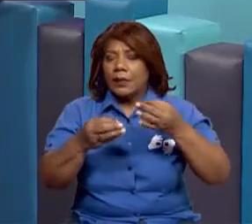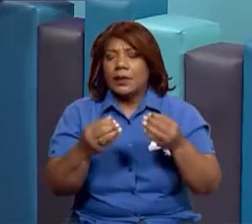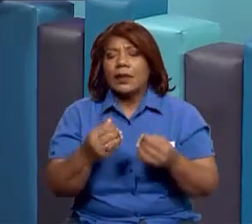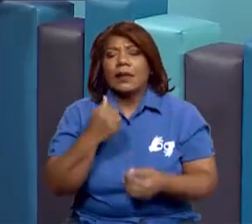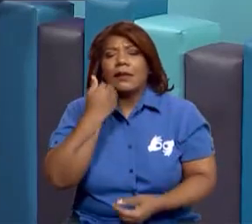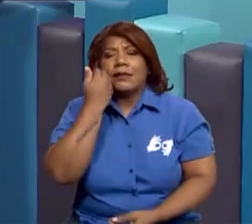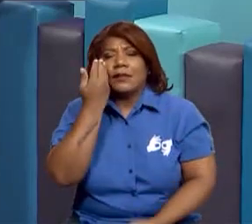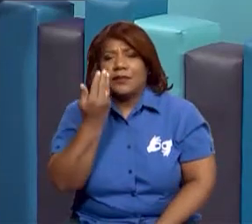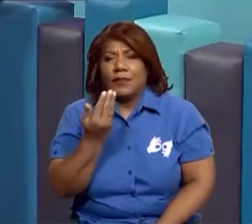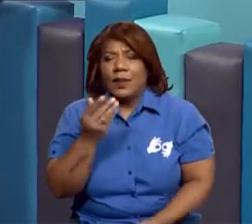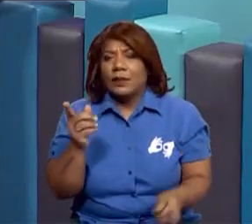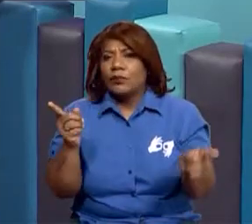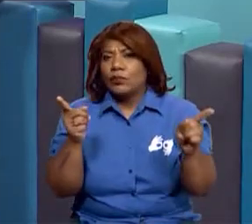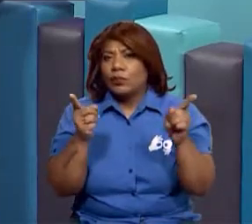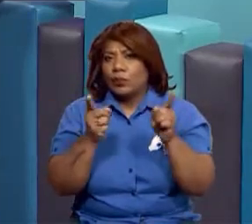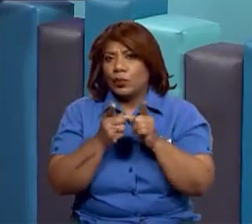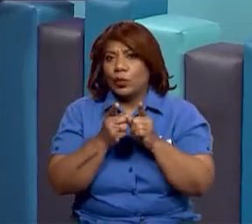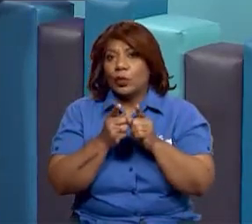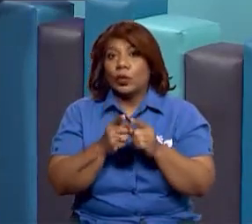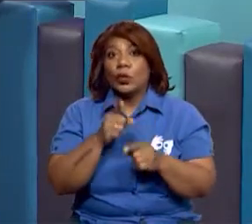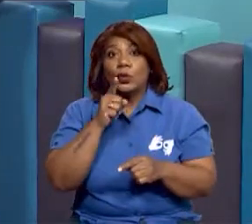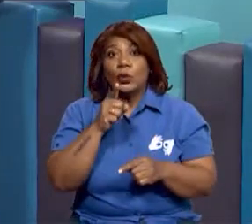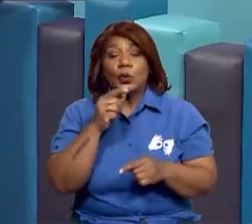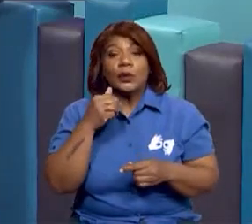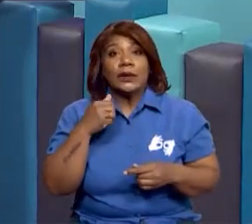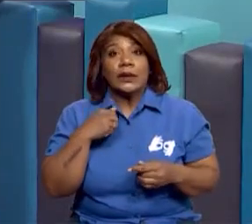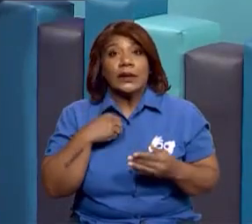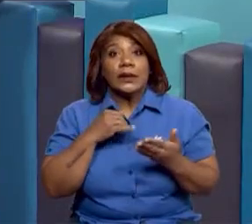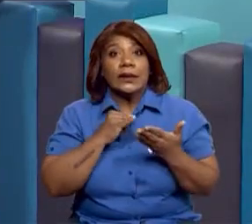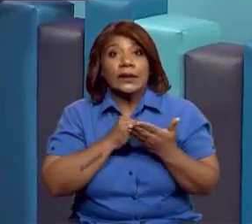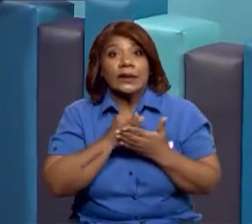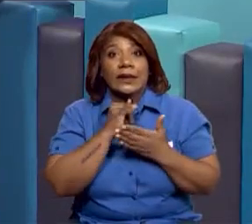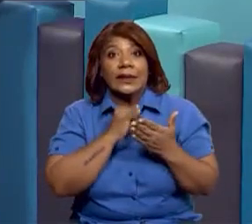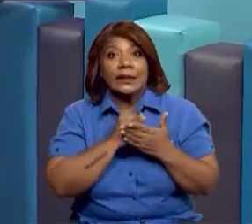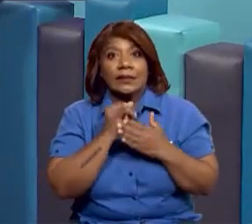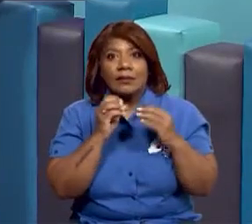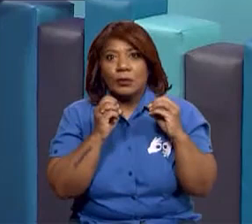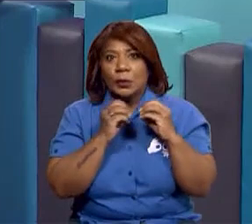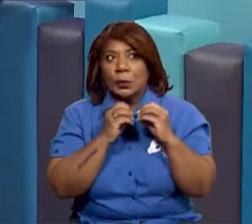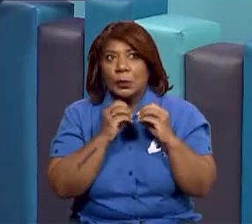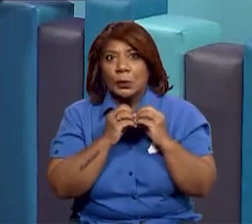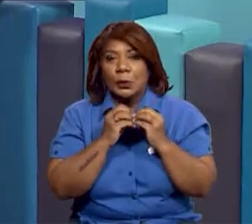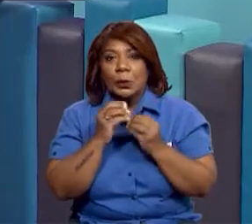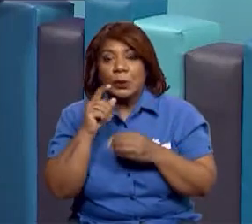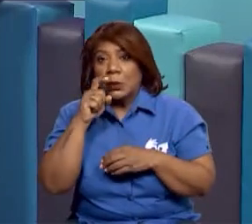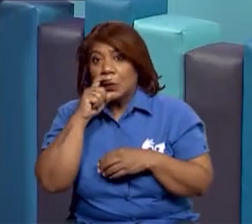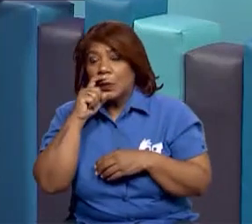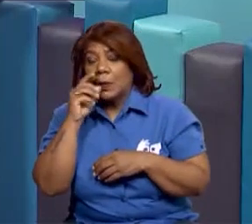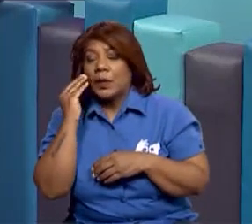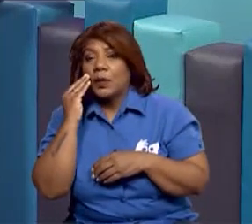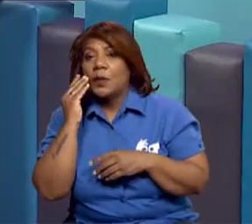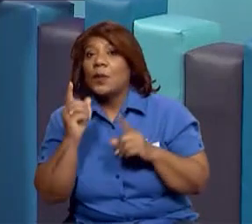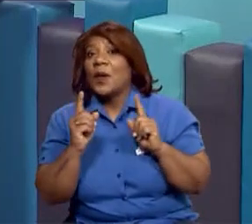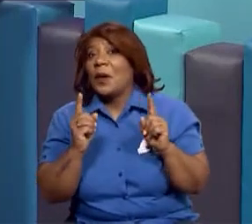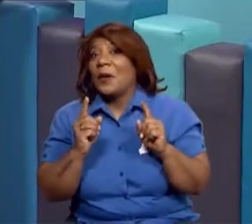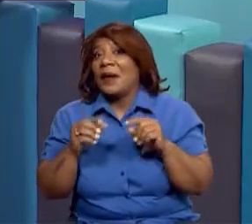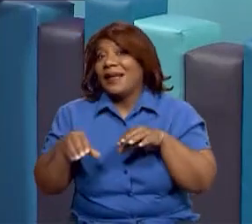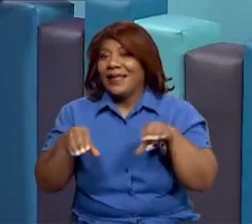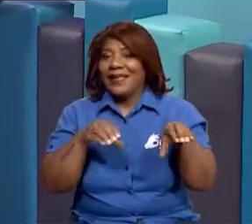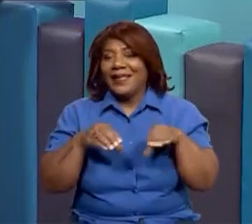Aquí tienes que hacer una pequeña investigación. ¿Cuáles son las actividades económicas